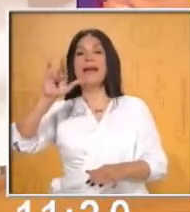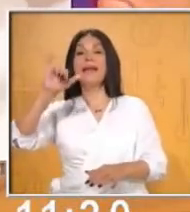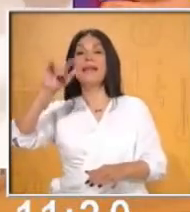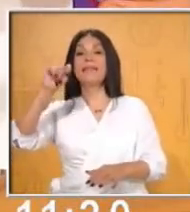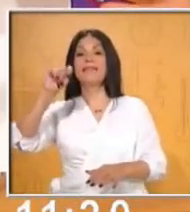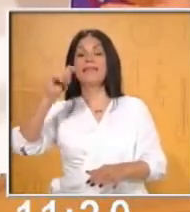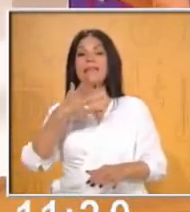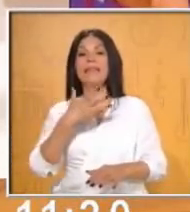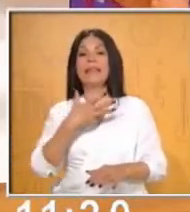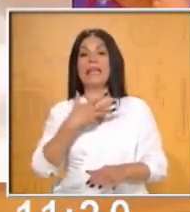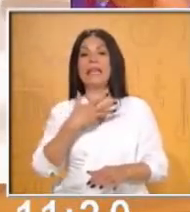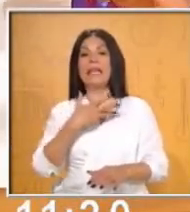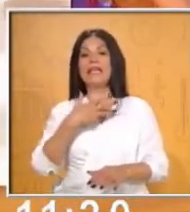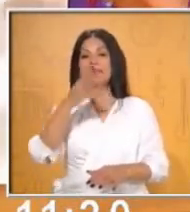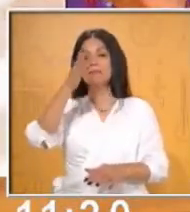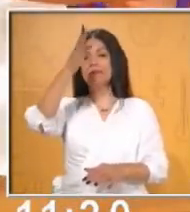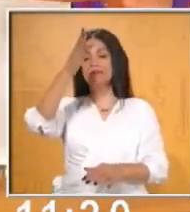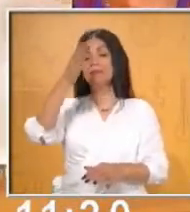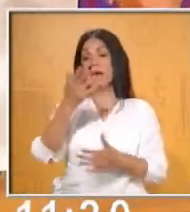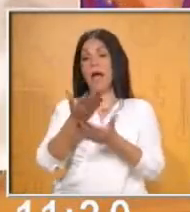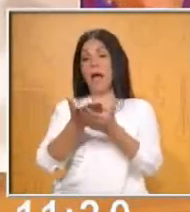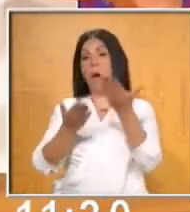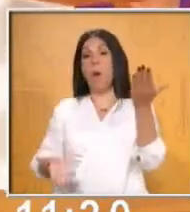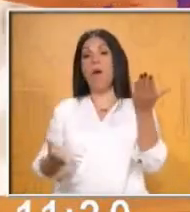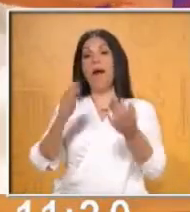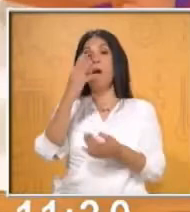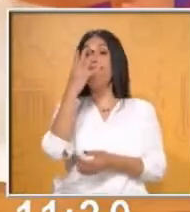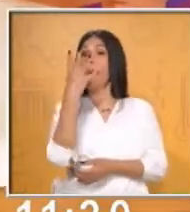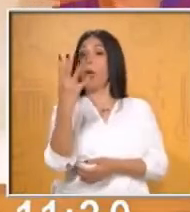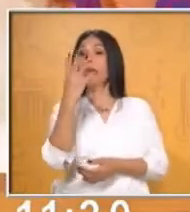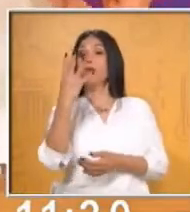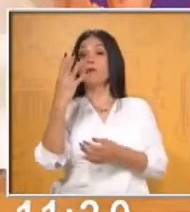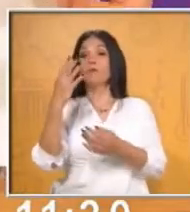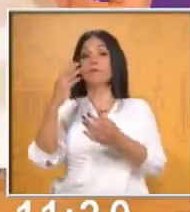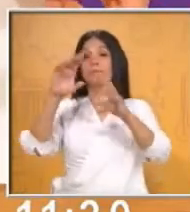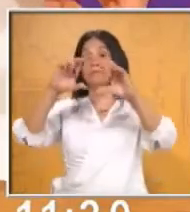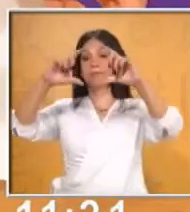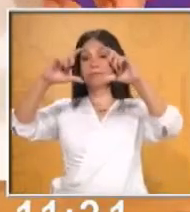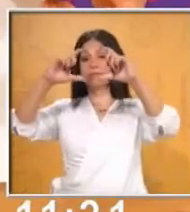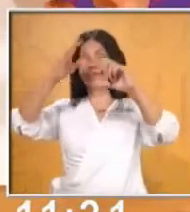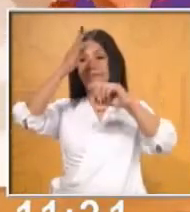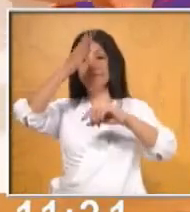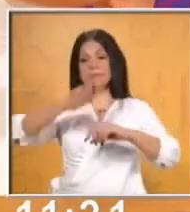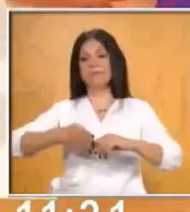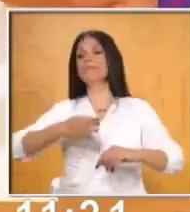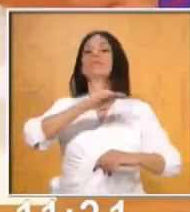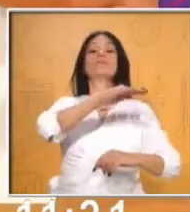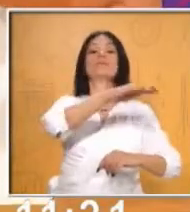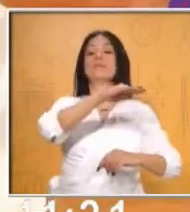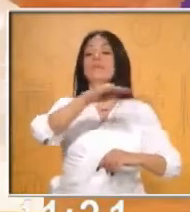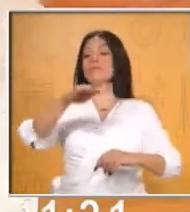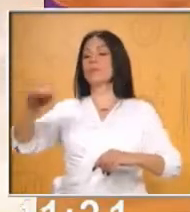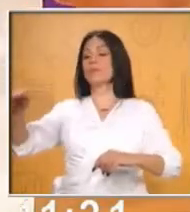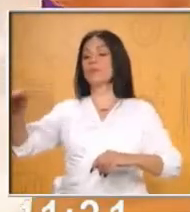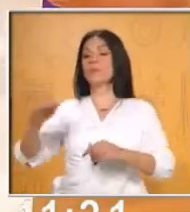cuatro partes, entonces tendríamos que de la línea de salida a